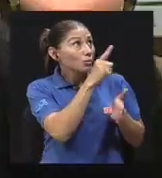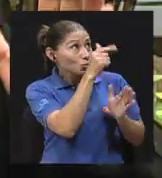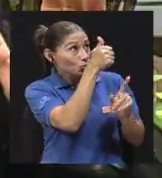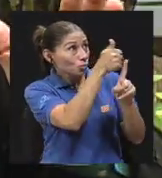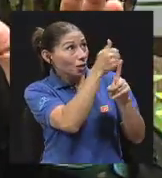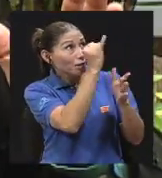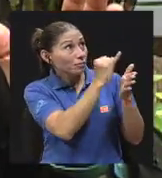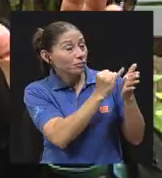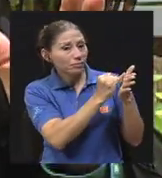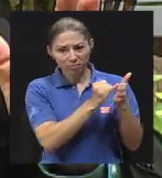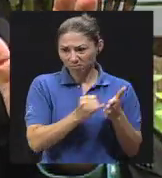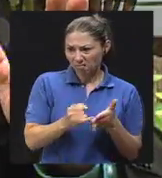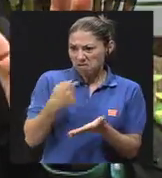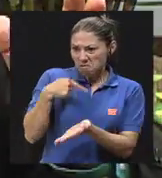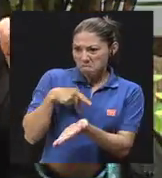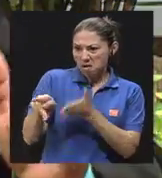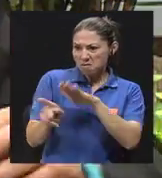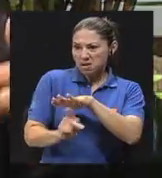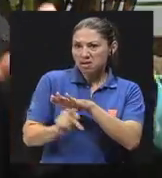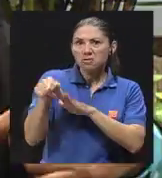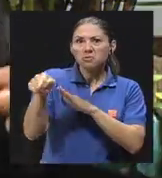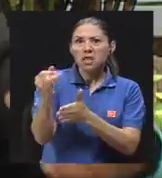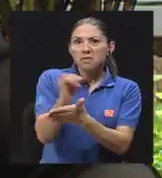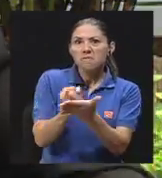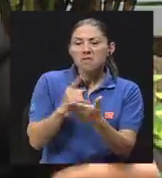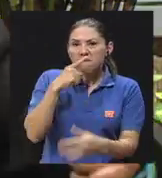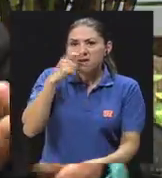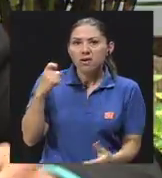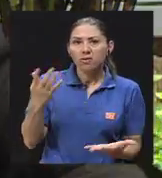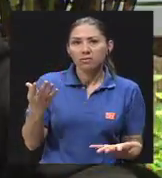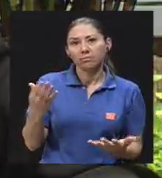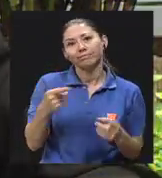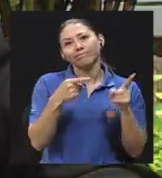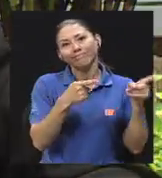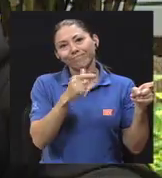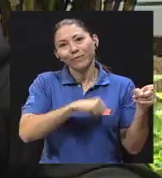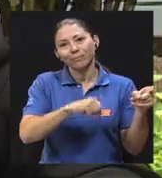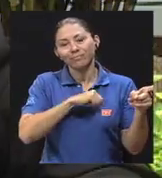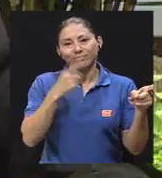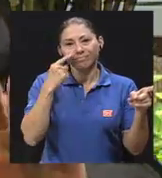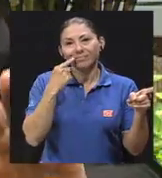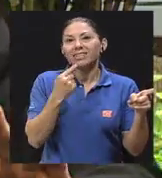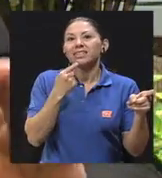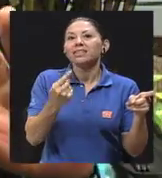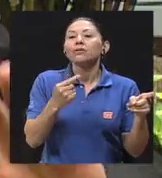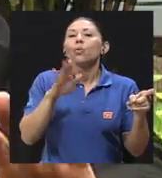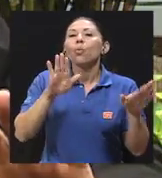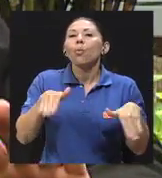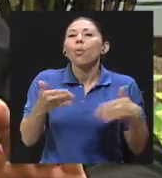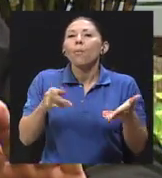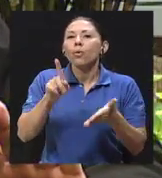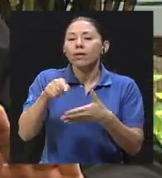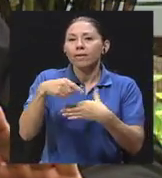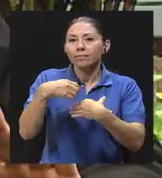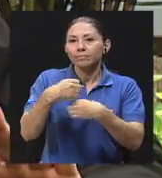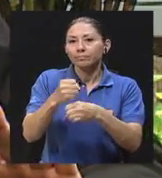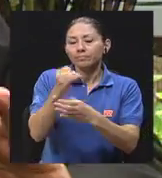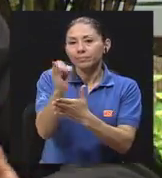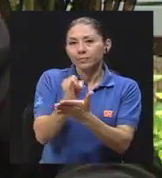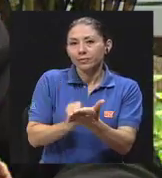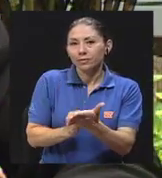Él con su papá autoridad estaba, según él, diciéndole cómo tenía que hacer los dibujos. Entonces nosotros le decimos, salte un momento.